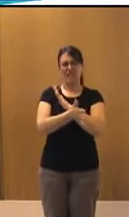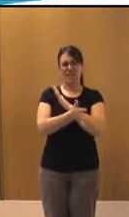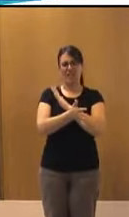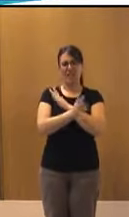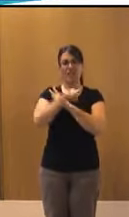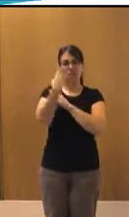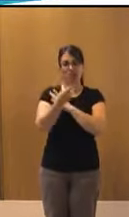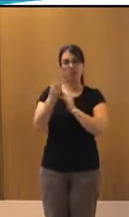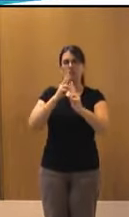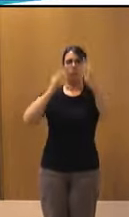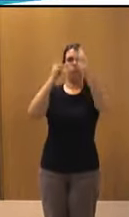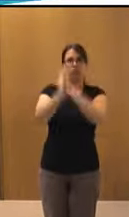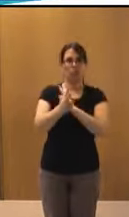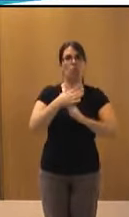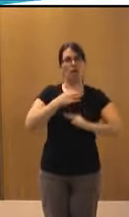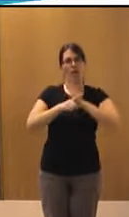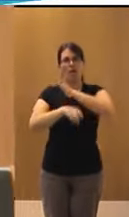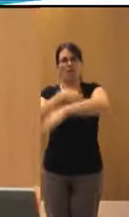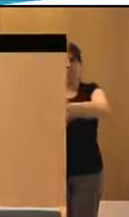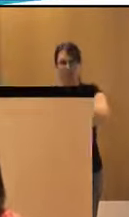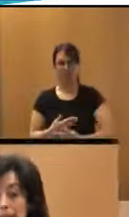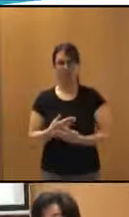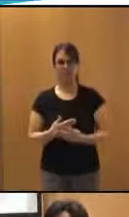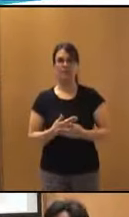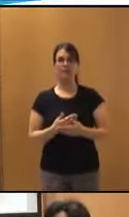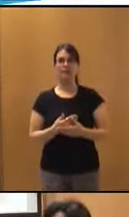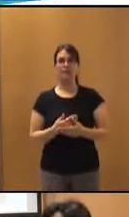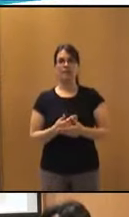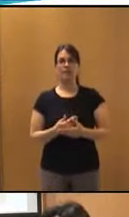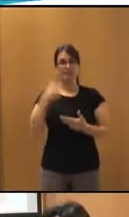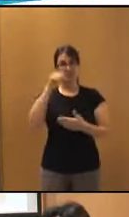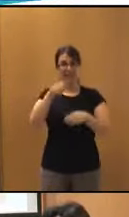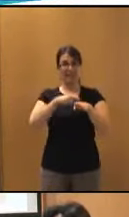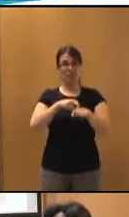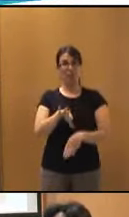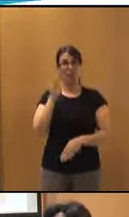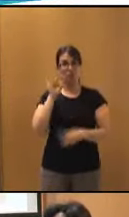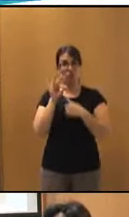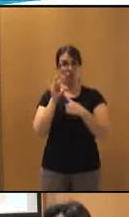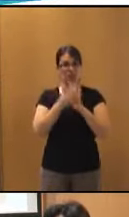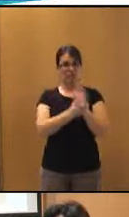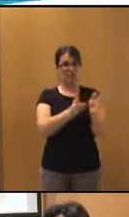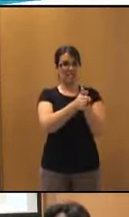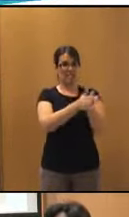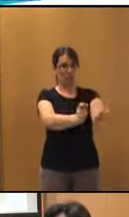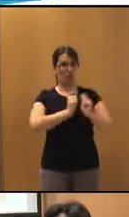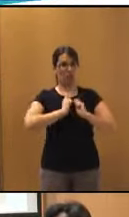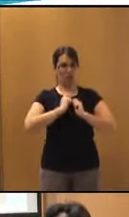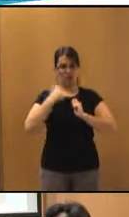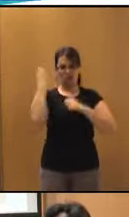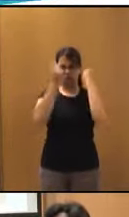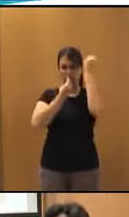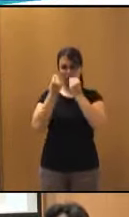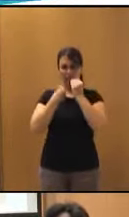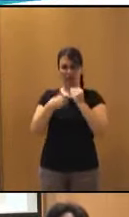realizar una acción y poder avanzar en el juego. Ese tipo de decisiones, lógicamente, implican procesos cognitivos a